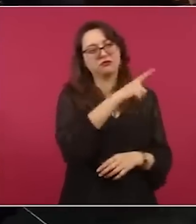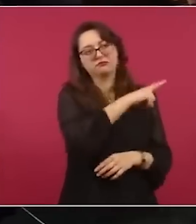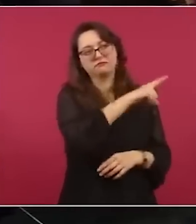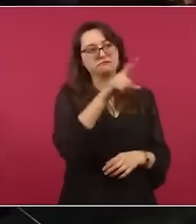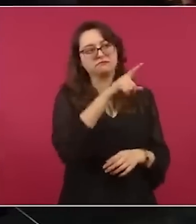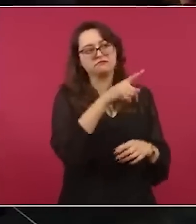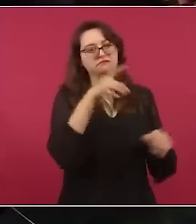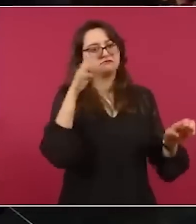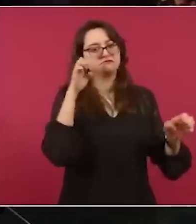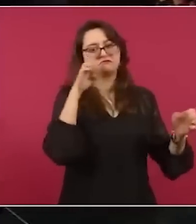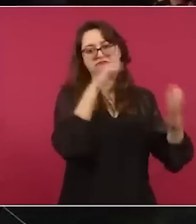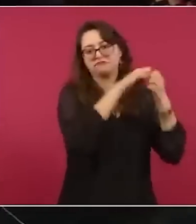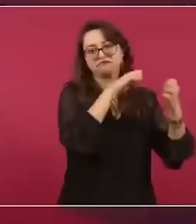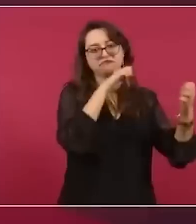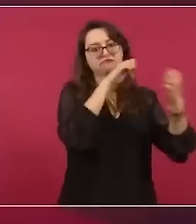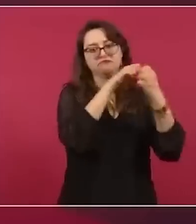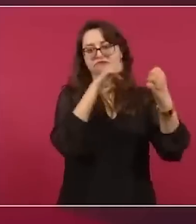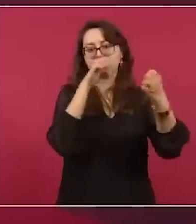mayoritario,